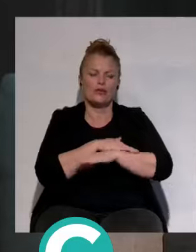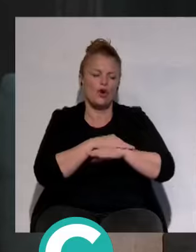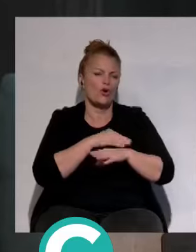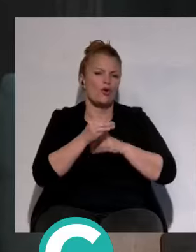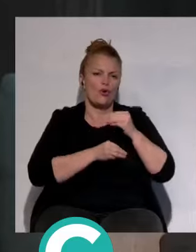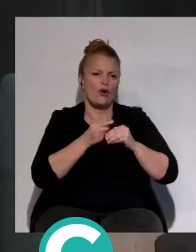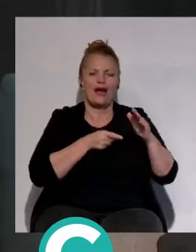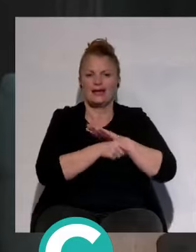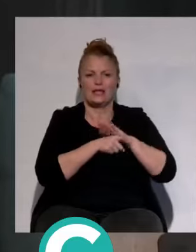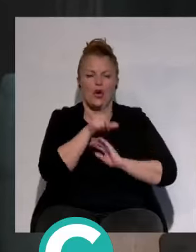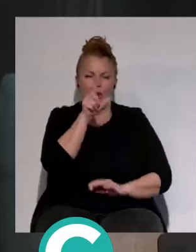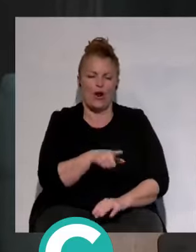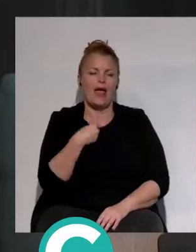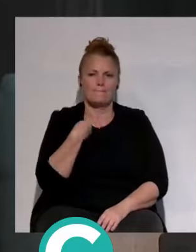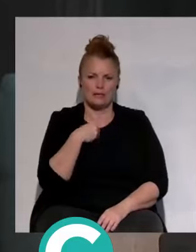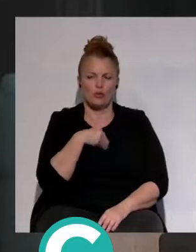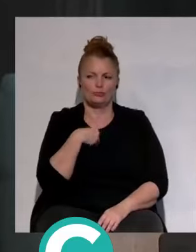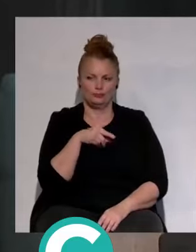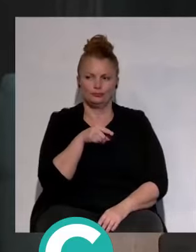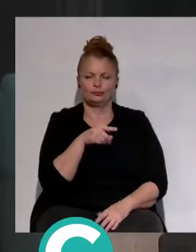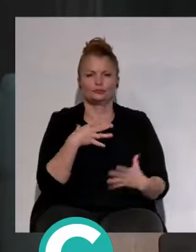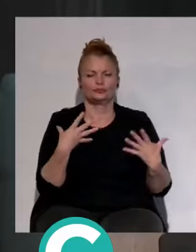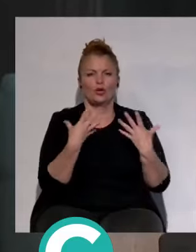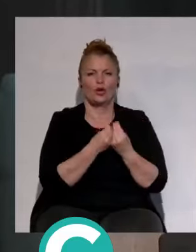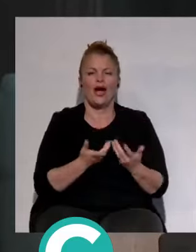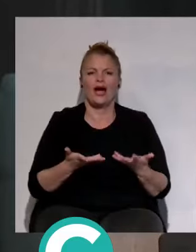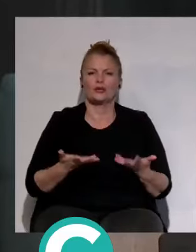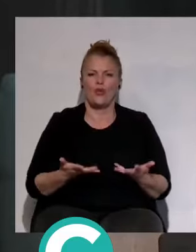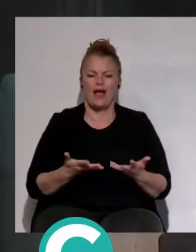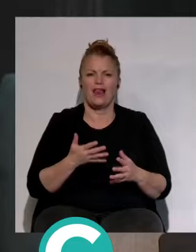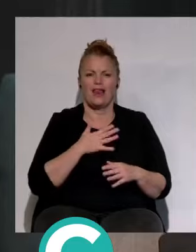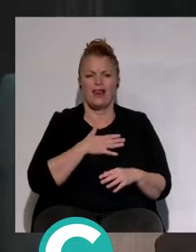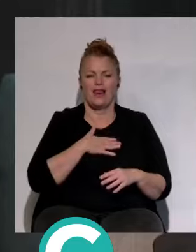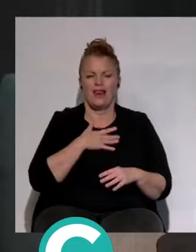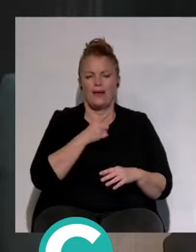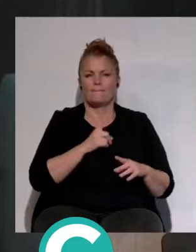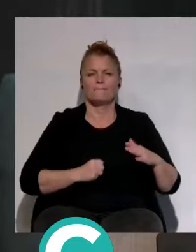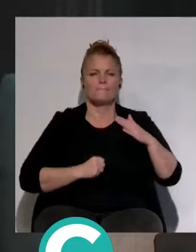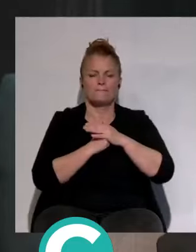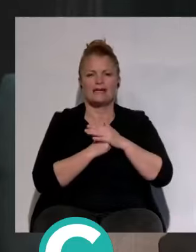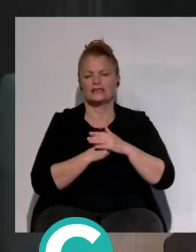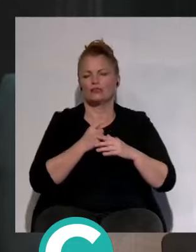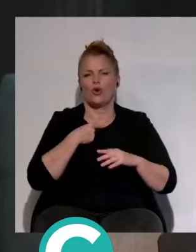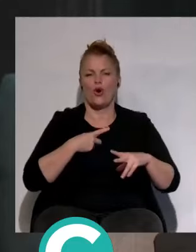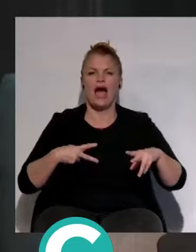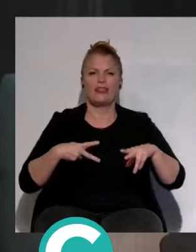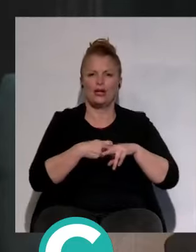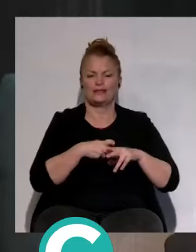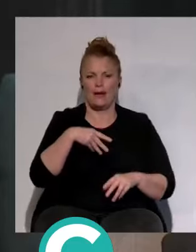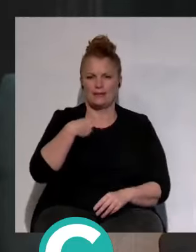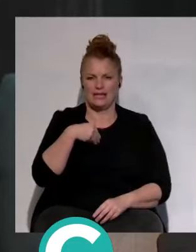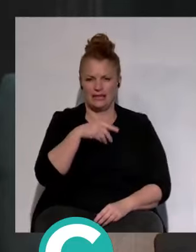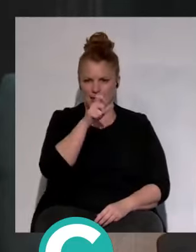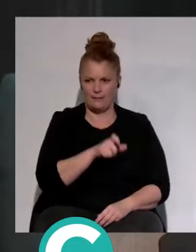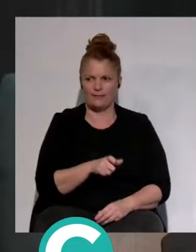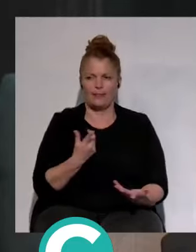él mismo. En esa batalla que tiene con el actual dirigente y maximacionista Manuel Vizcaíno. esto, ¿cómo sienta